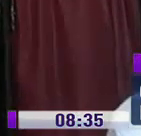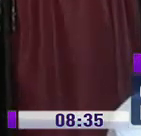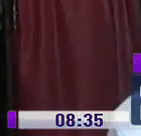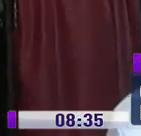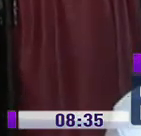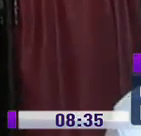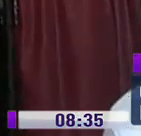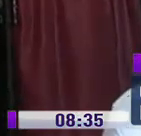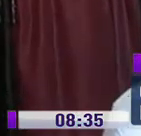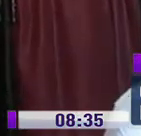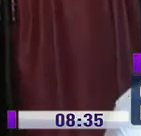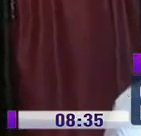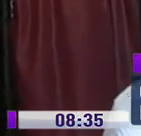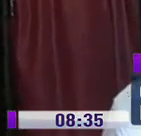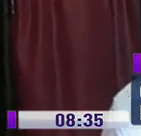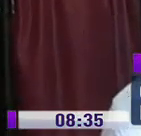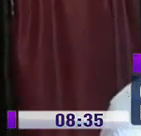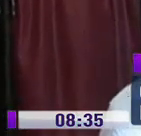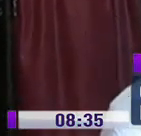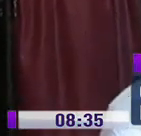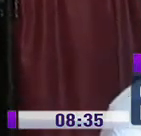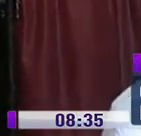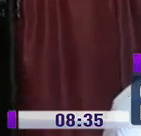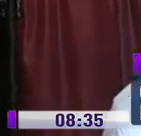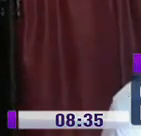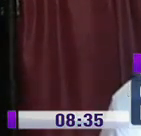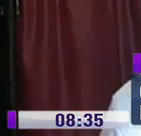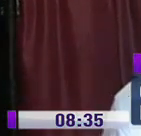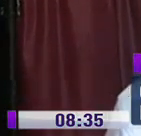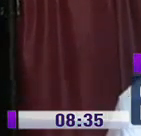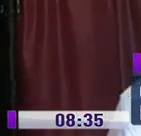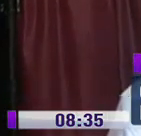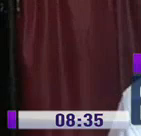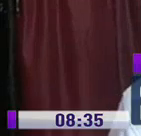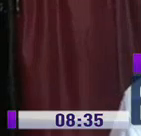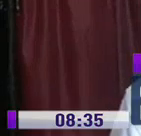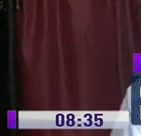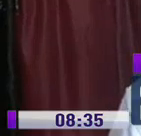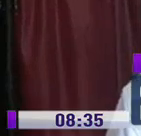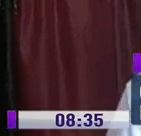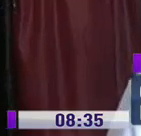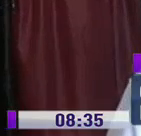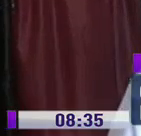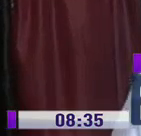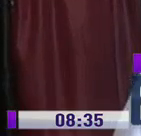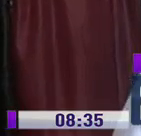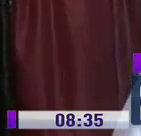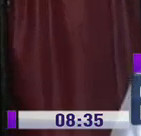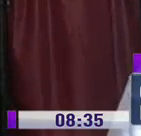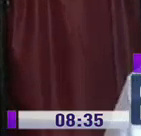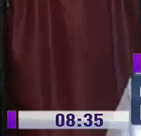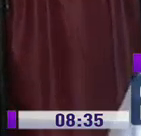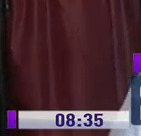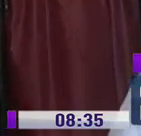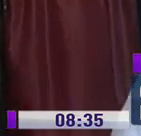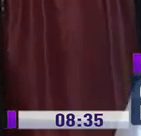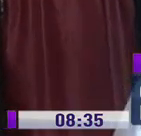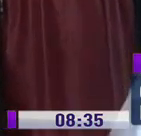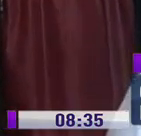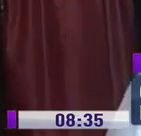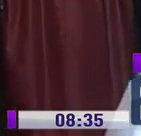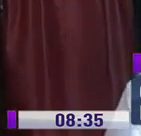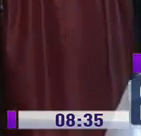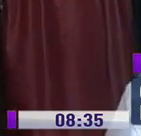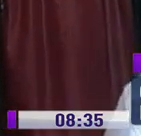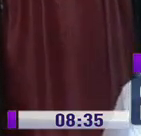Yo me pasé buscando casi unas cinco o seis horas más o menos buscando, pero pues gracias a Dios, al vecino, que es